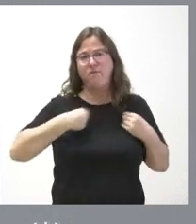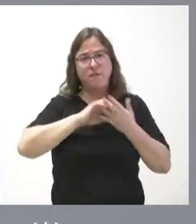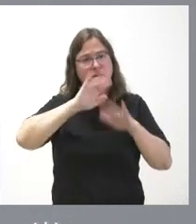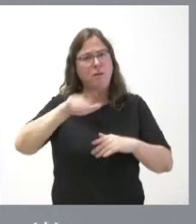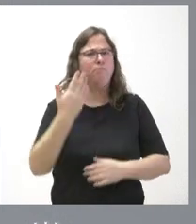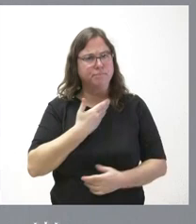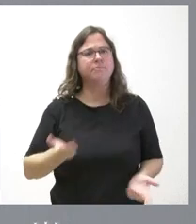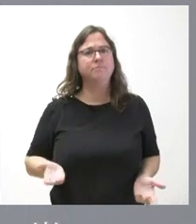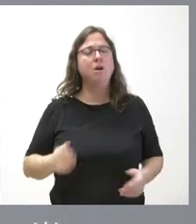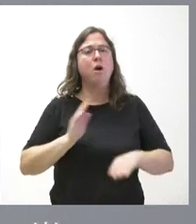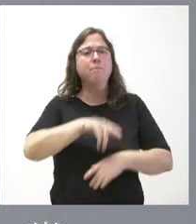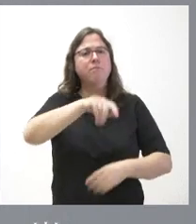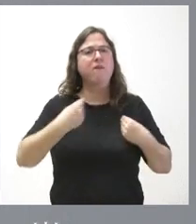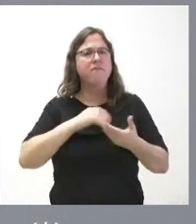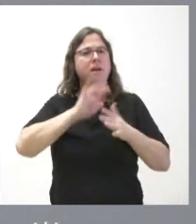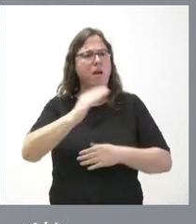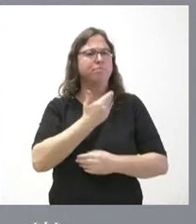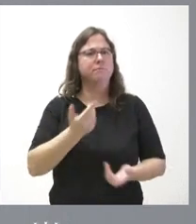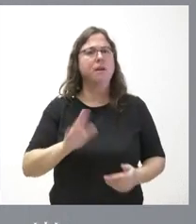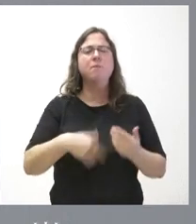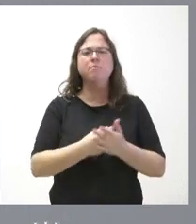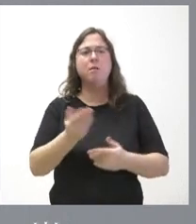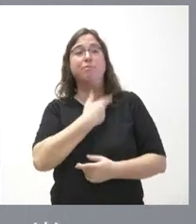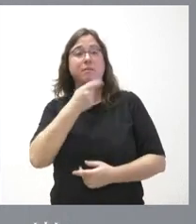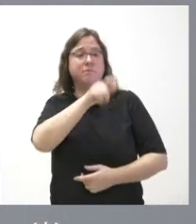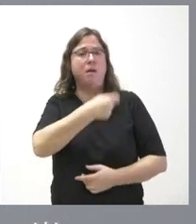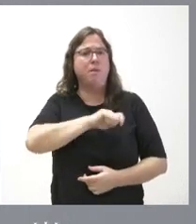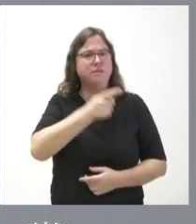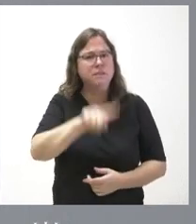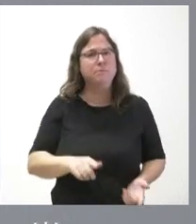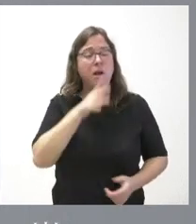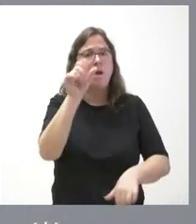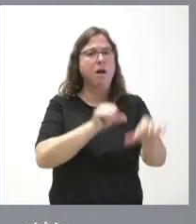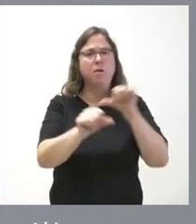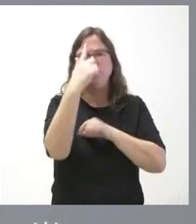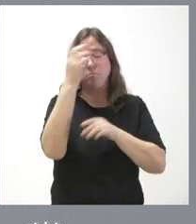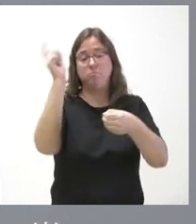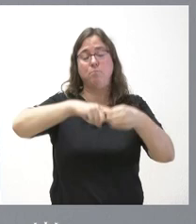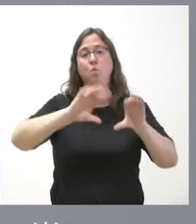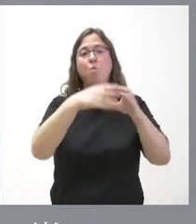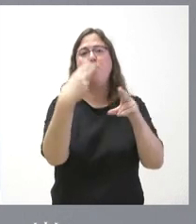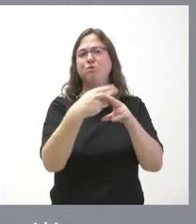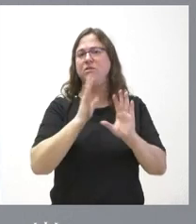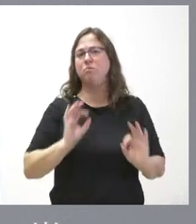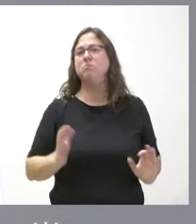perjudica como ciudadanos de esta comunidad autónoma y creo que nos perjudica como españoles. A partir de ahí, yo soy miembro de un partido político.